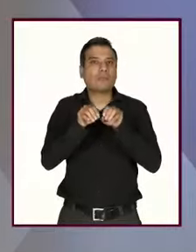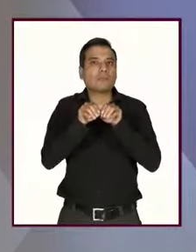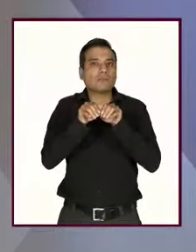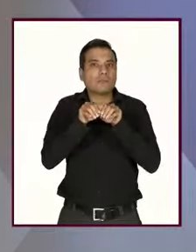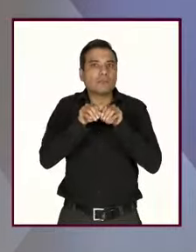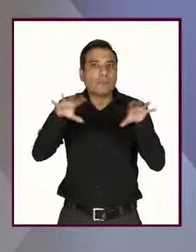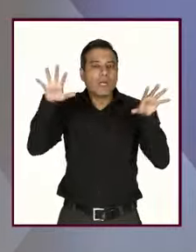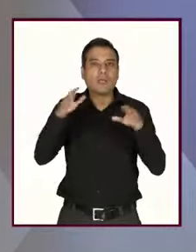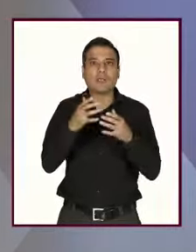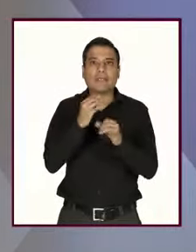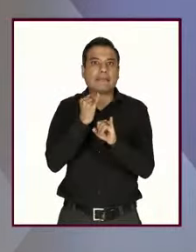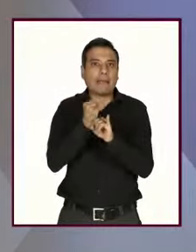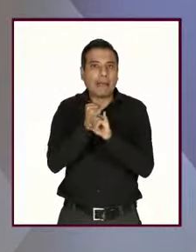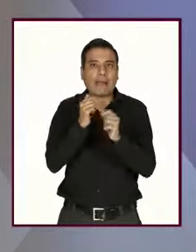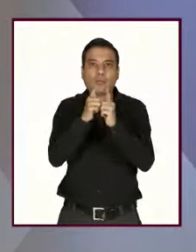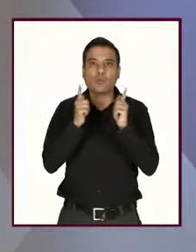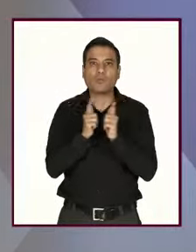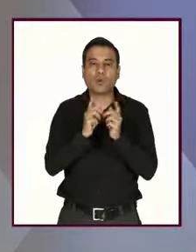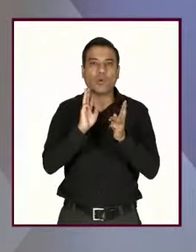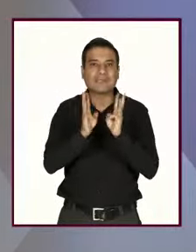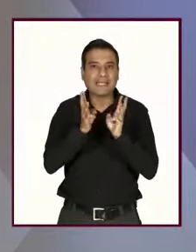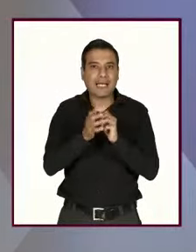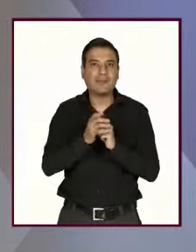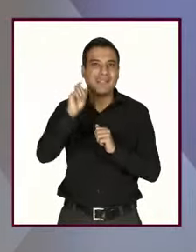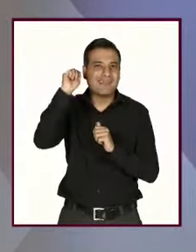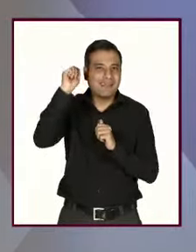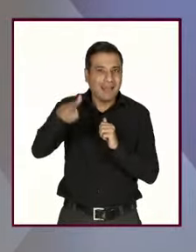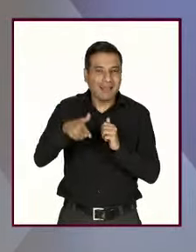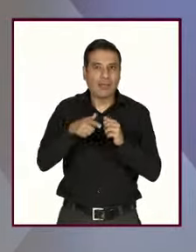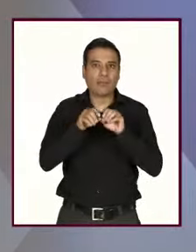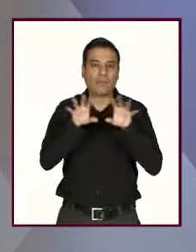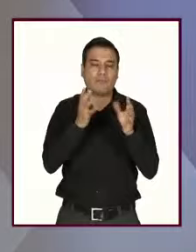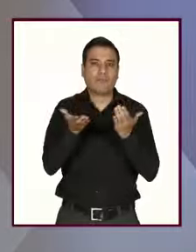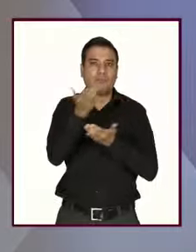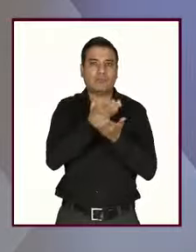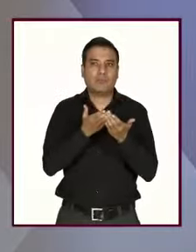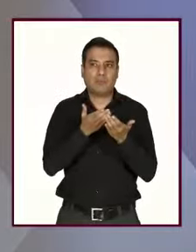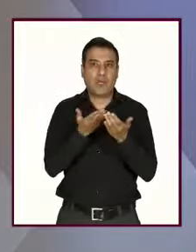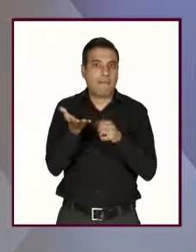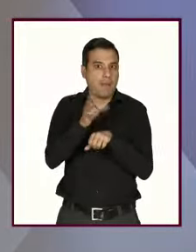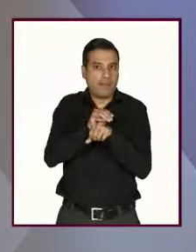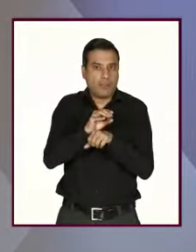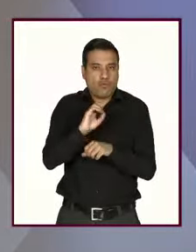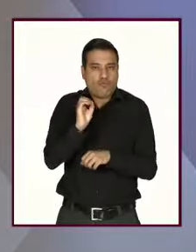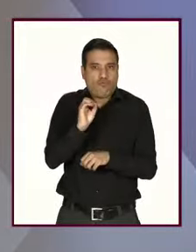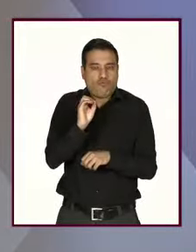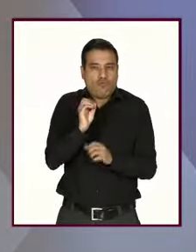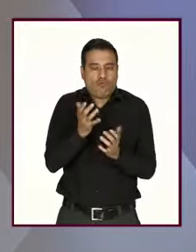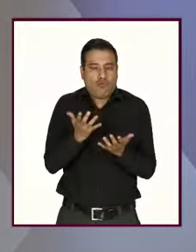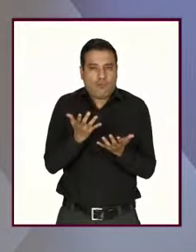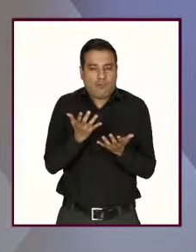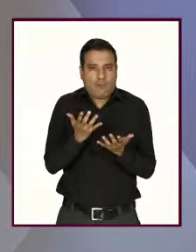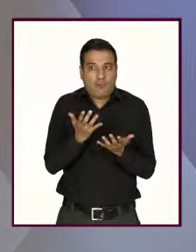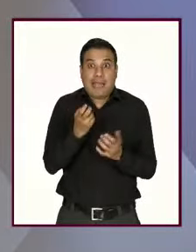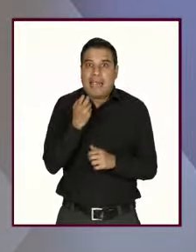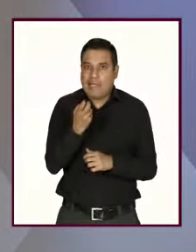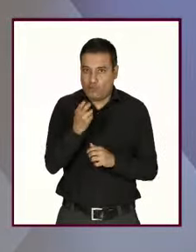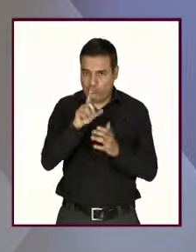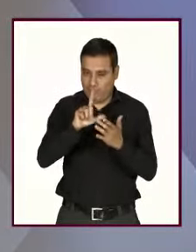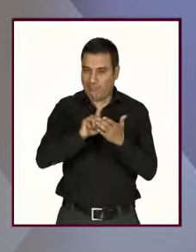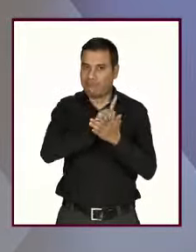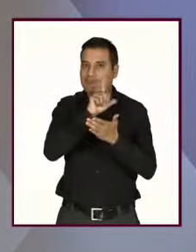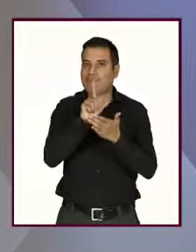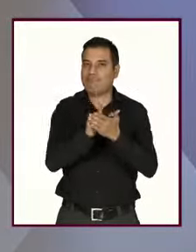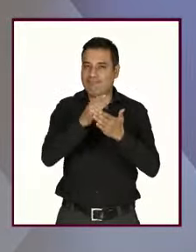grupos de whatsapp, de telegram, etc., sin nuestro consentimiento y que constituye un delito hoy día.